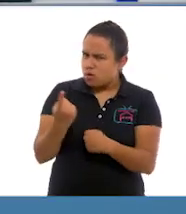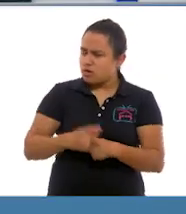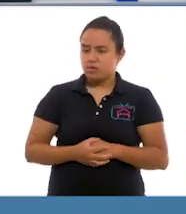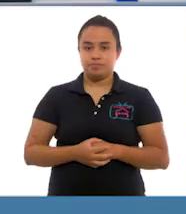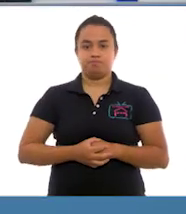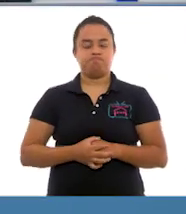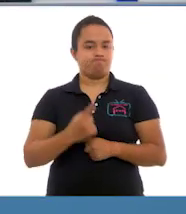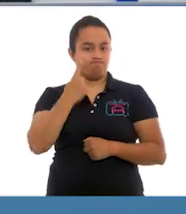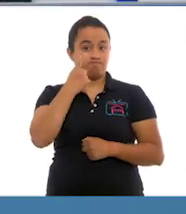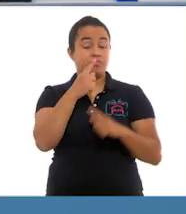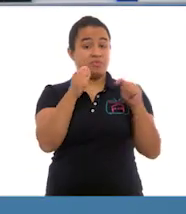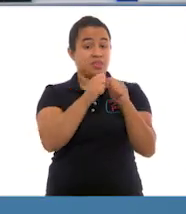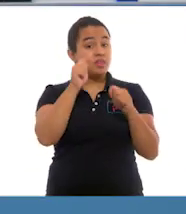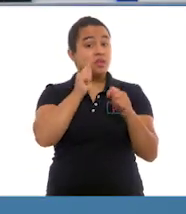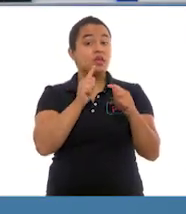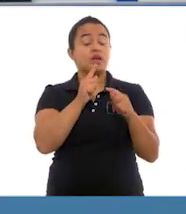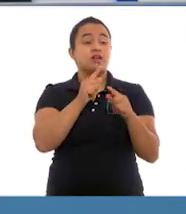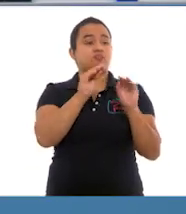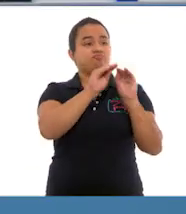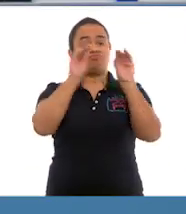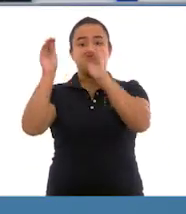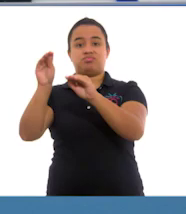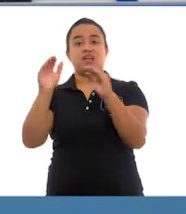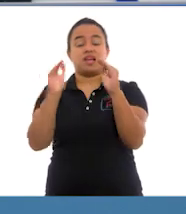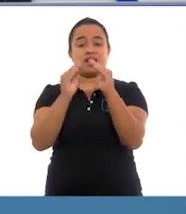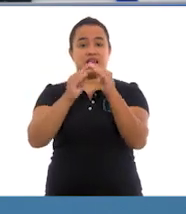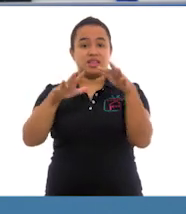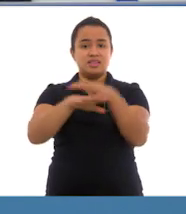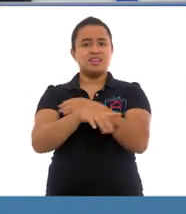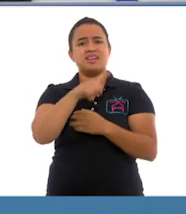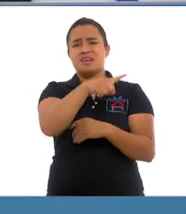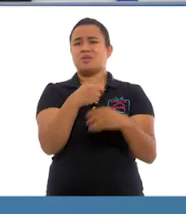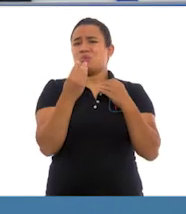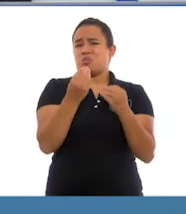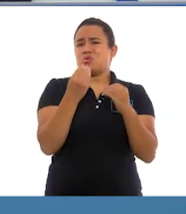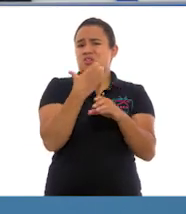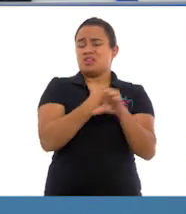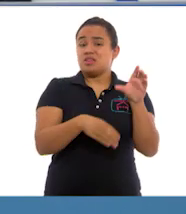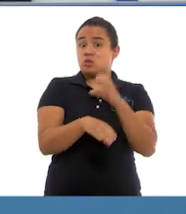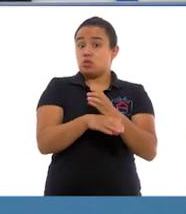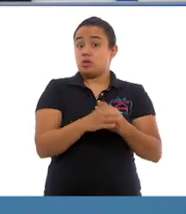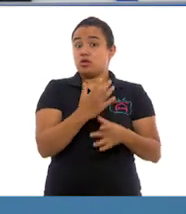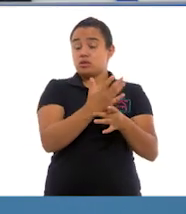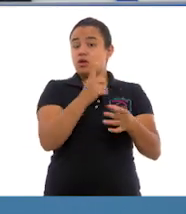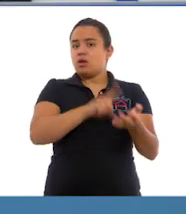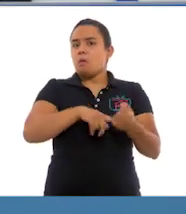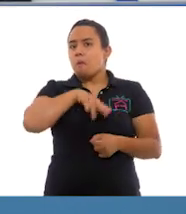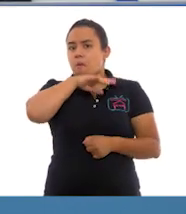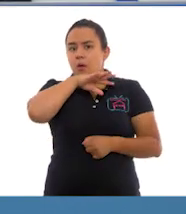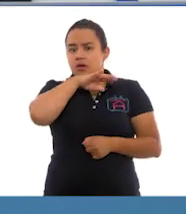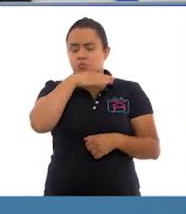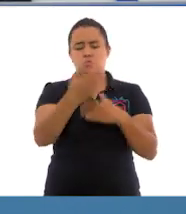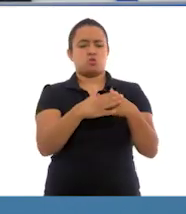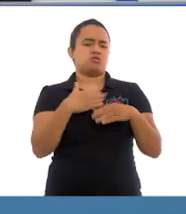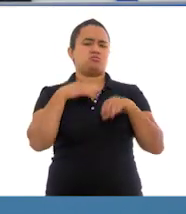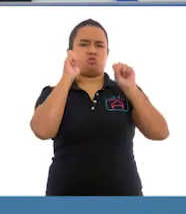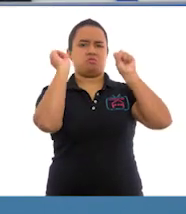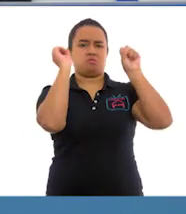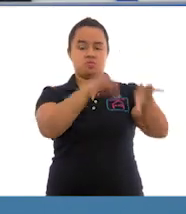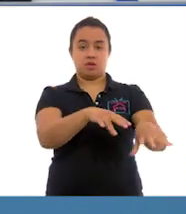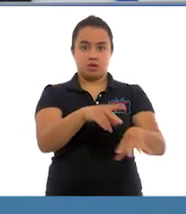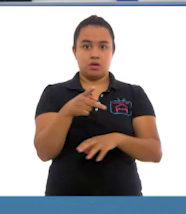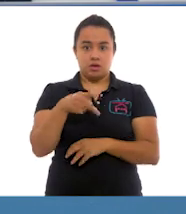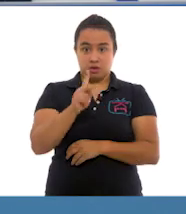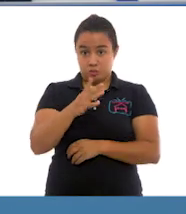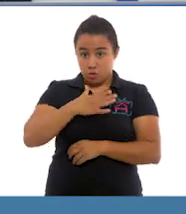Pues es que mi tía se va a cambiar de casa y tiene un montón de cosas que dice que son basura y que va a tirar. Pero yo